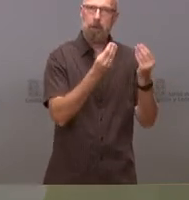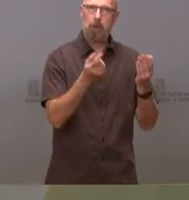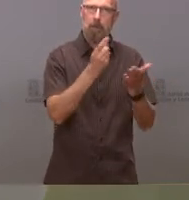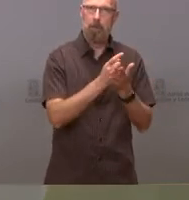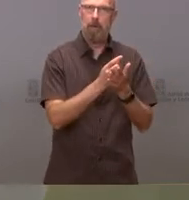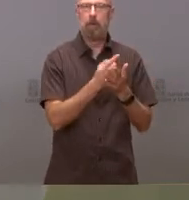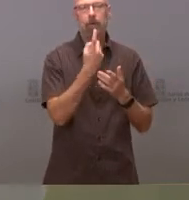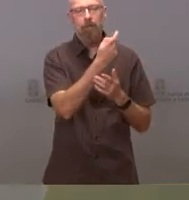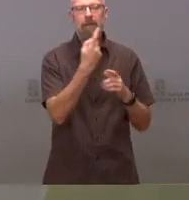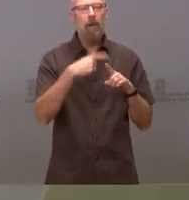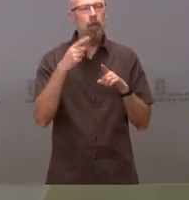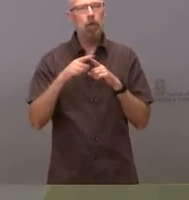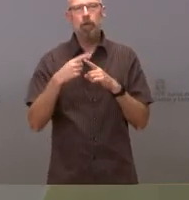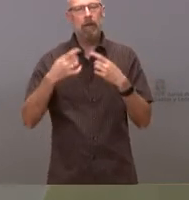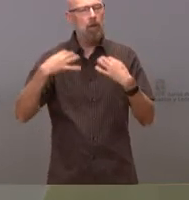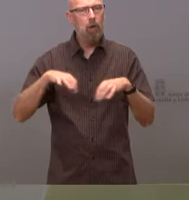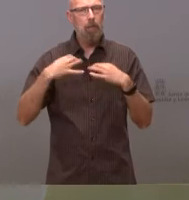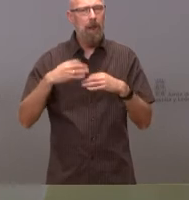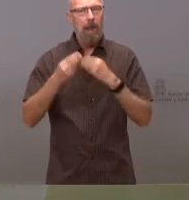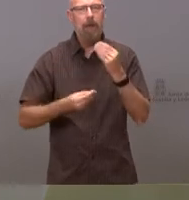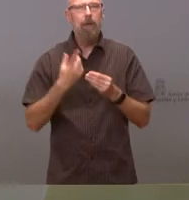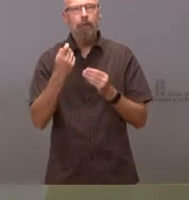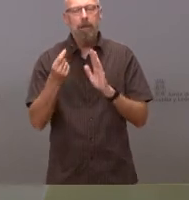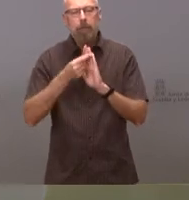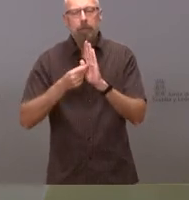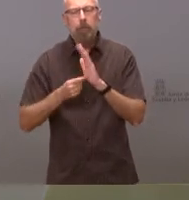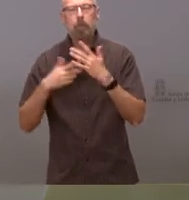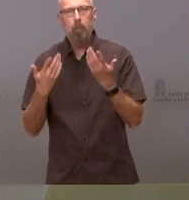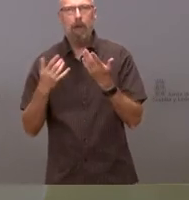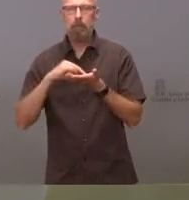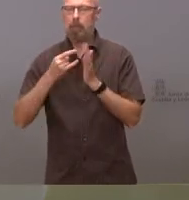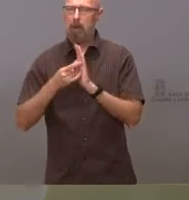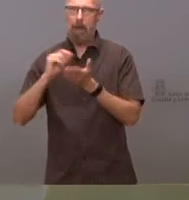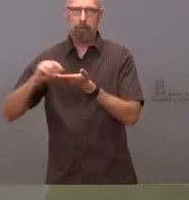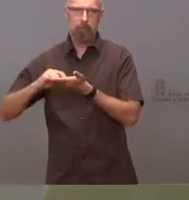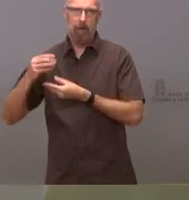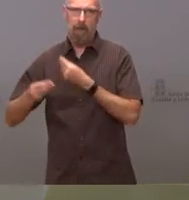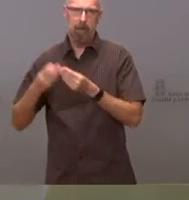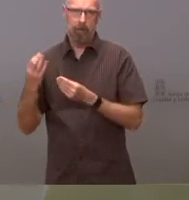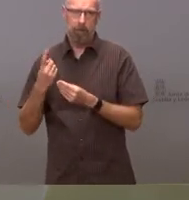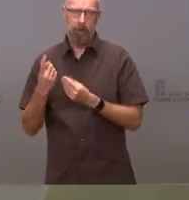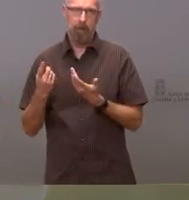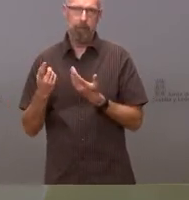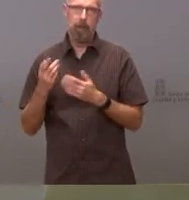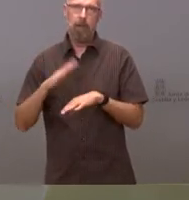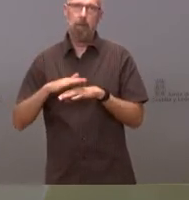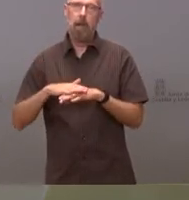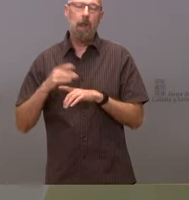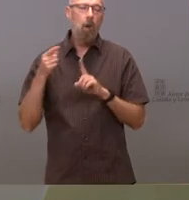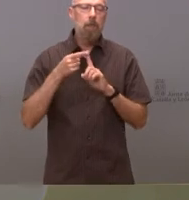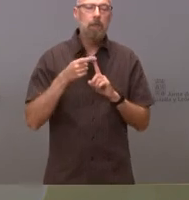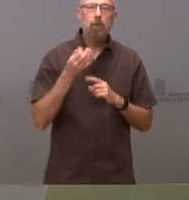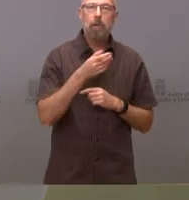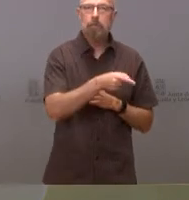medidas que son habitualmente, integran ese plan de restauración con la finalidad de, bueno, pues